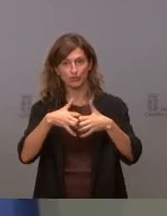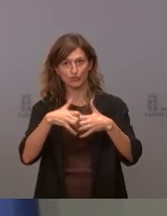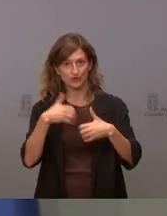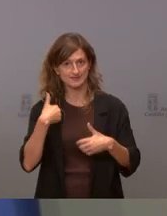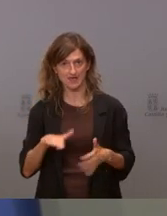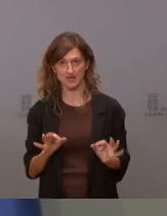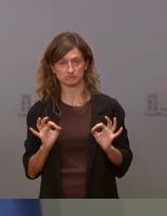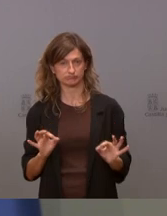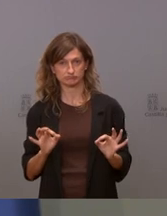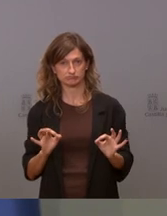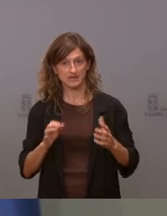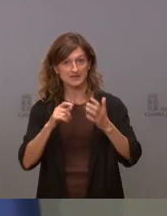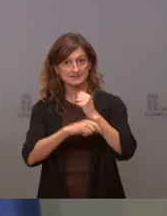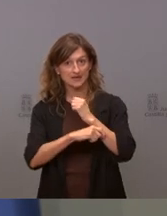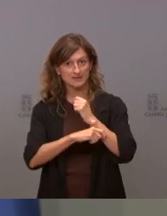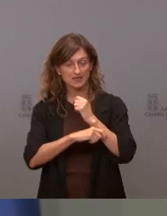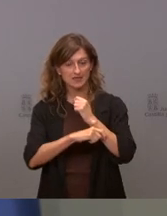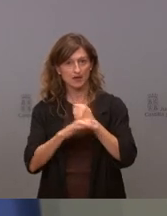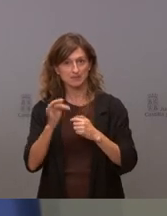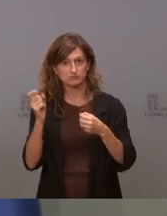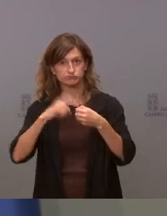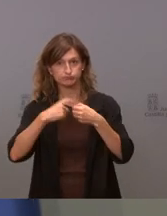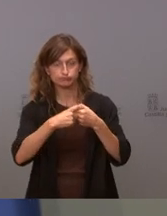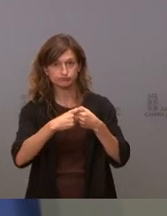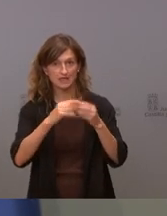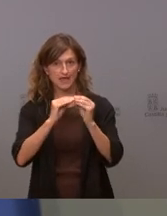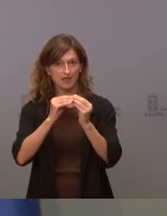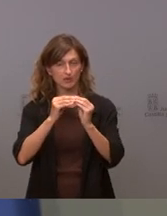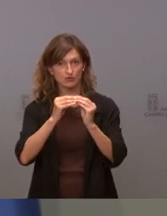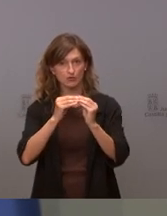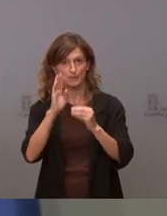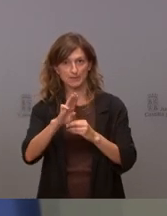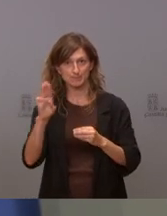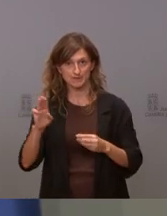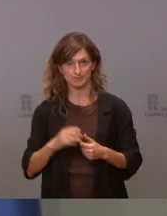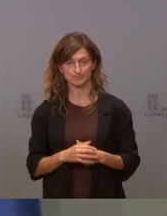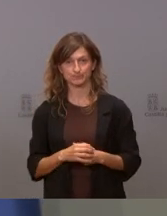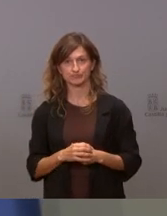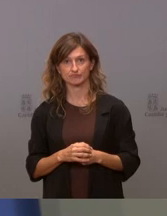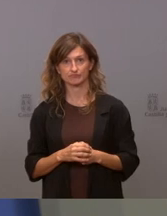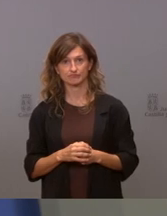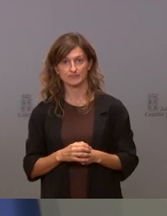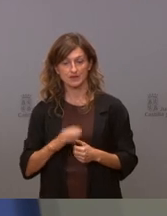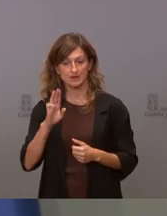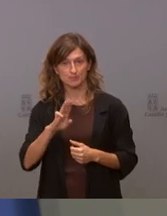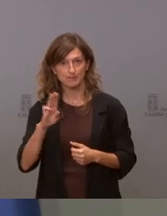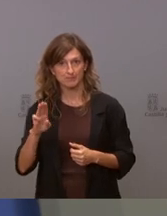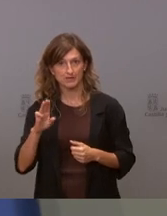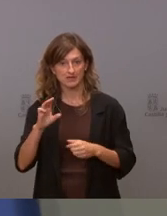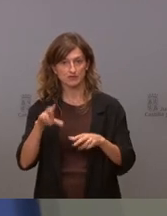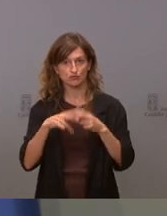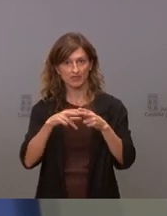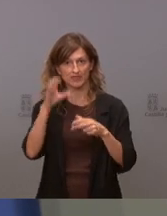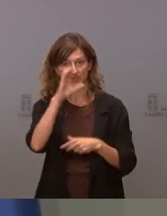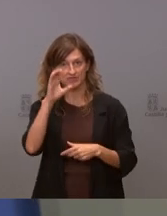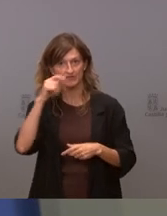estrategia en la que ha participado en su elaboración el Partido Popular, el Partido Popular, las sociedades científicas, las